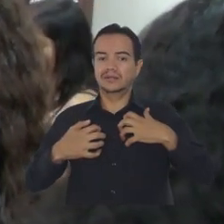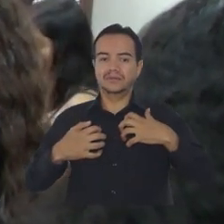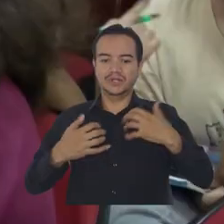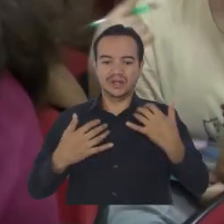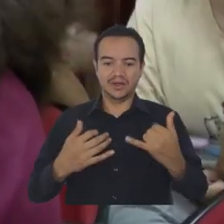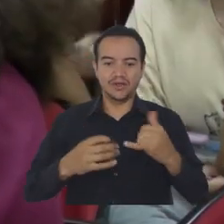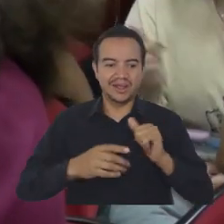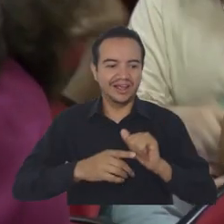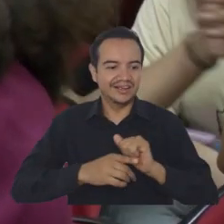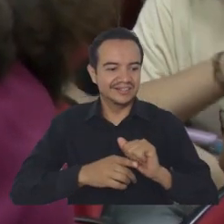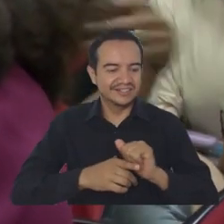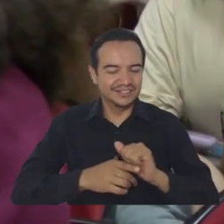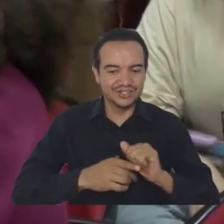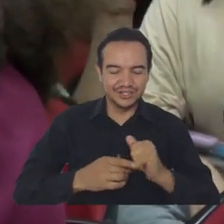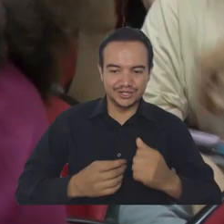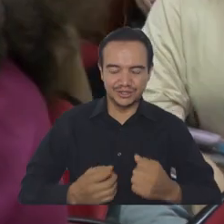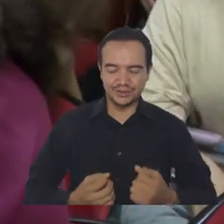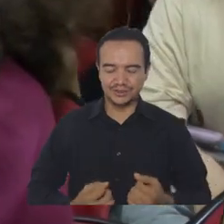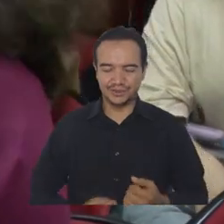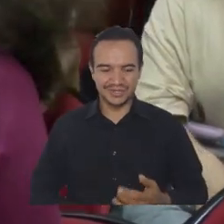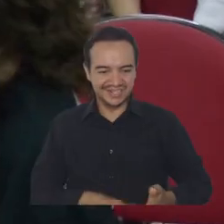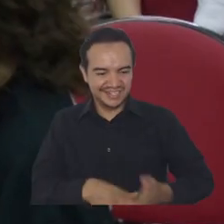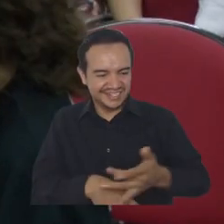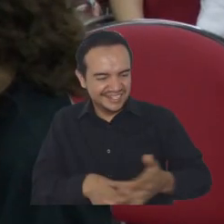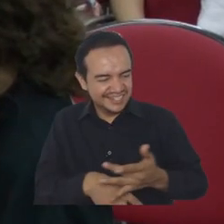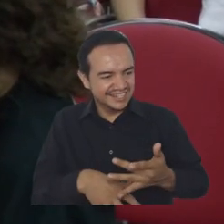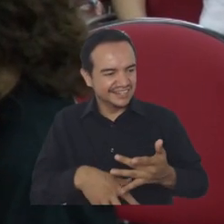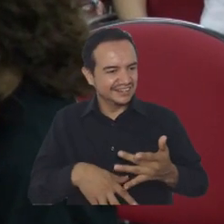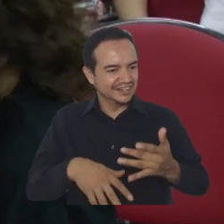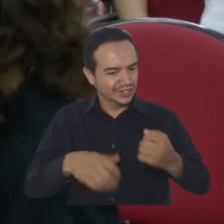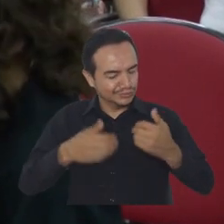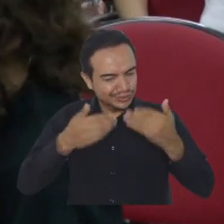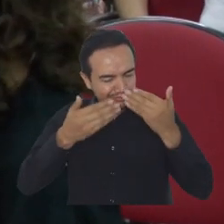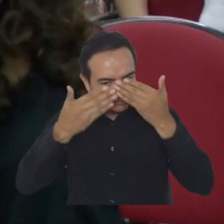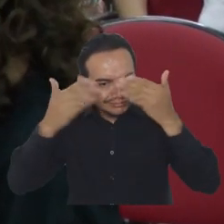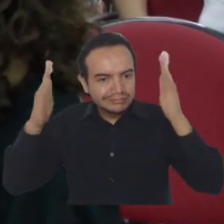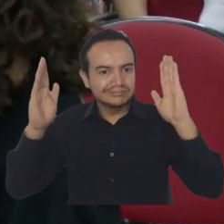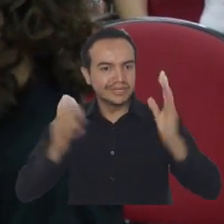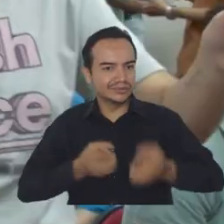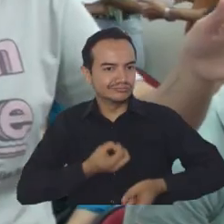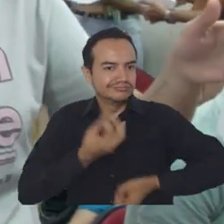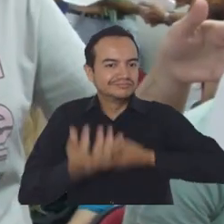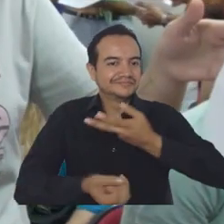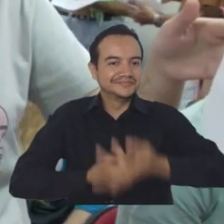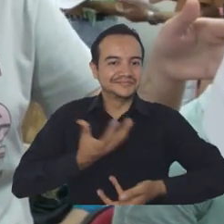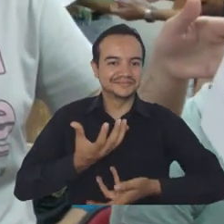nos motiva, nos enseña a abrirnos.